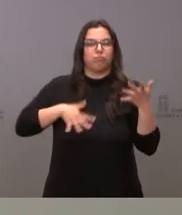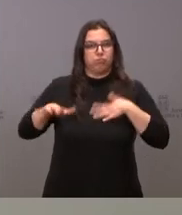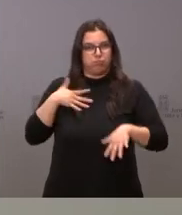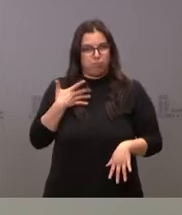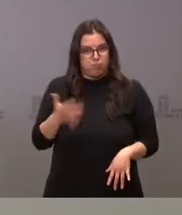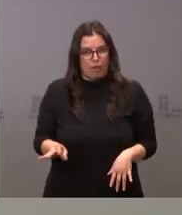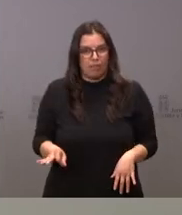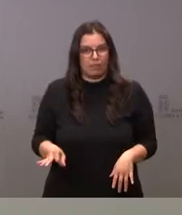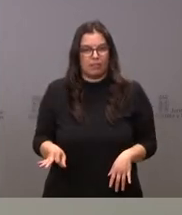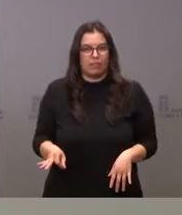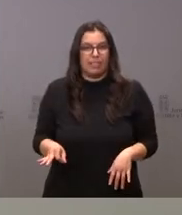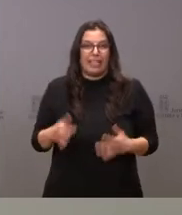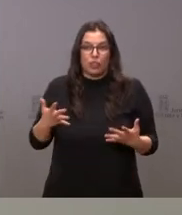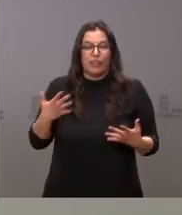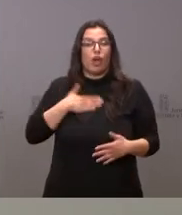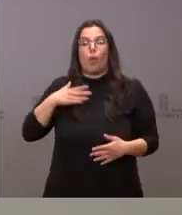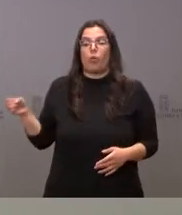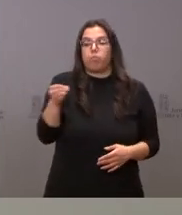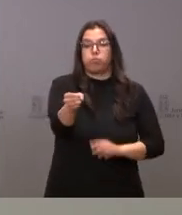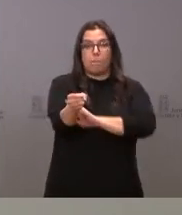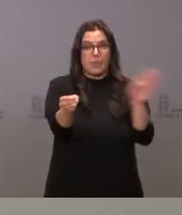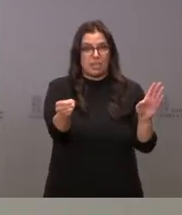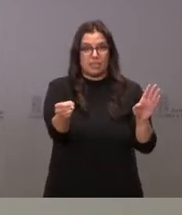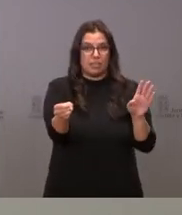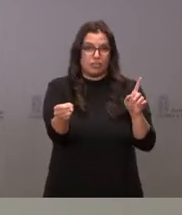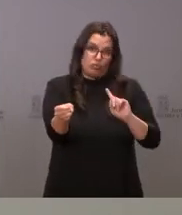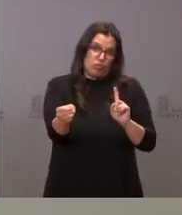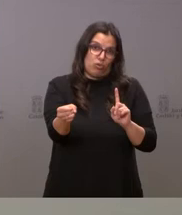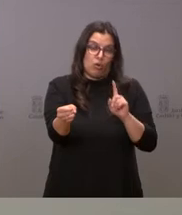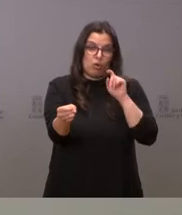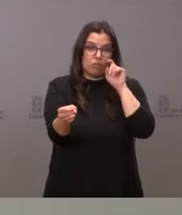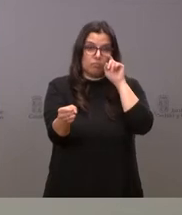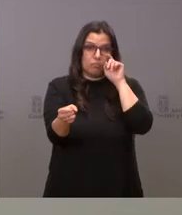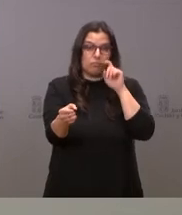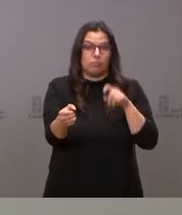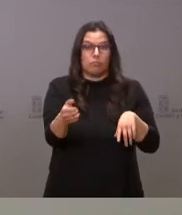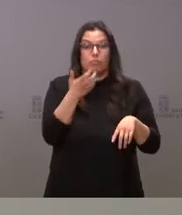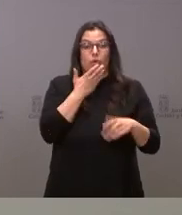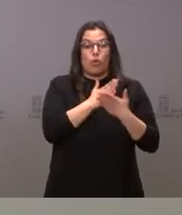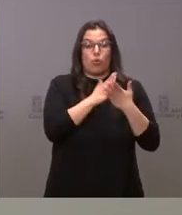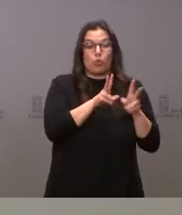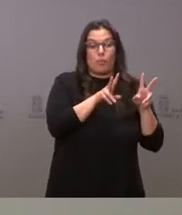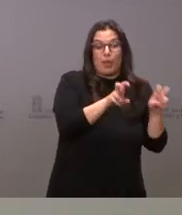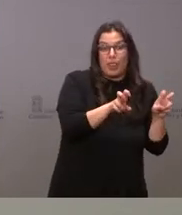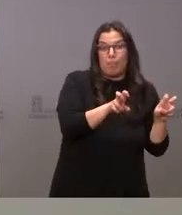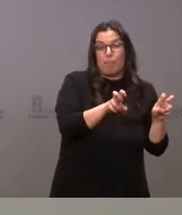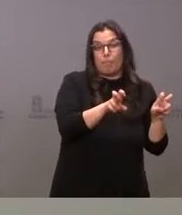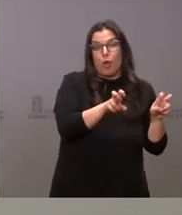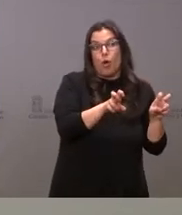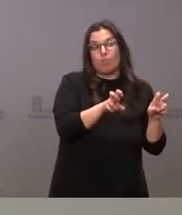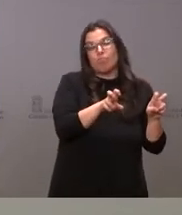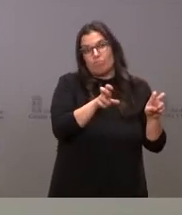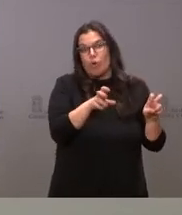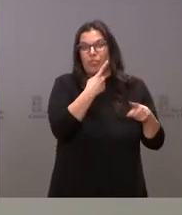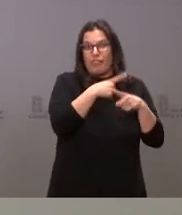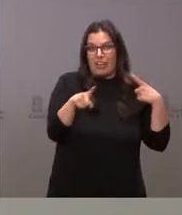que sea tan cómodo o tan sencillo como pudiera ser la incorporación al principio de curso de un alumno ordinario de nuestra